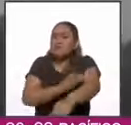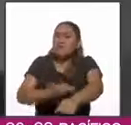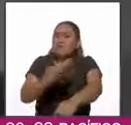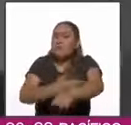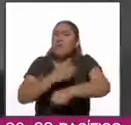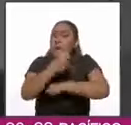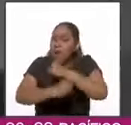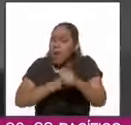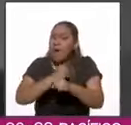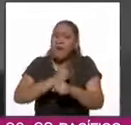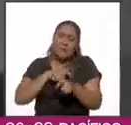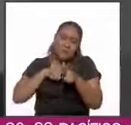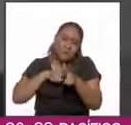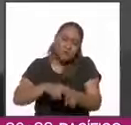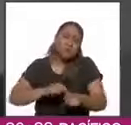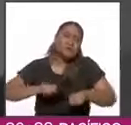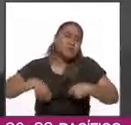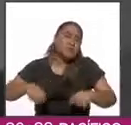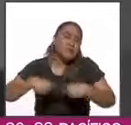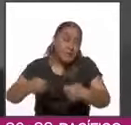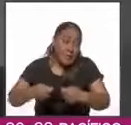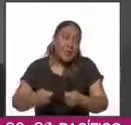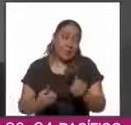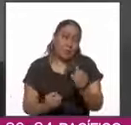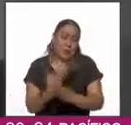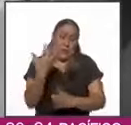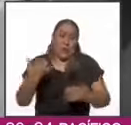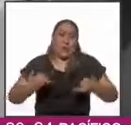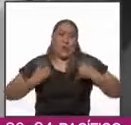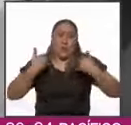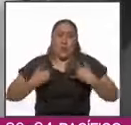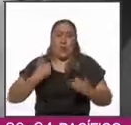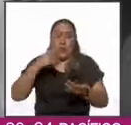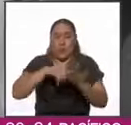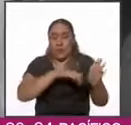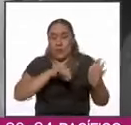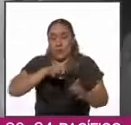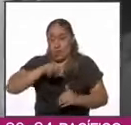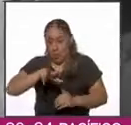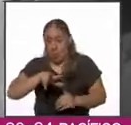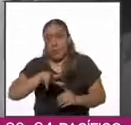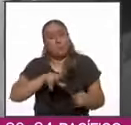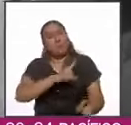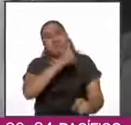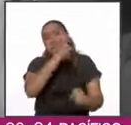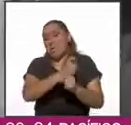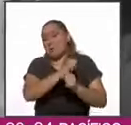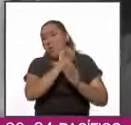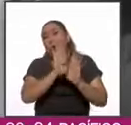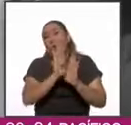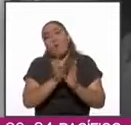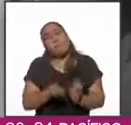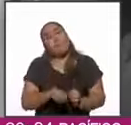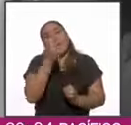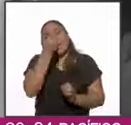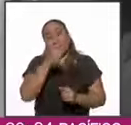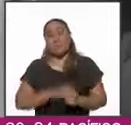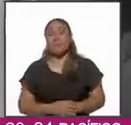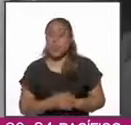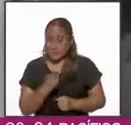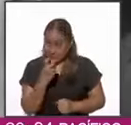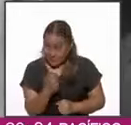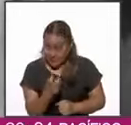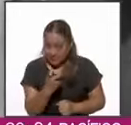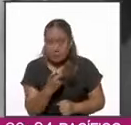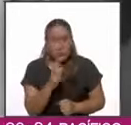en los años siguientes en donde la generación del 68 fue protagonista central. Todo esto